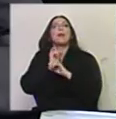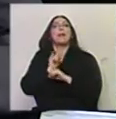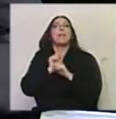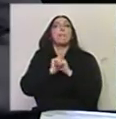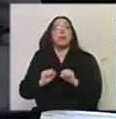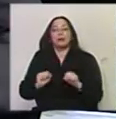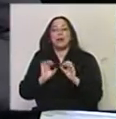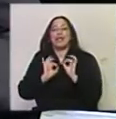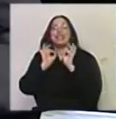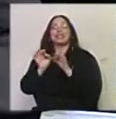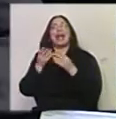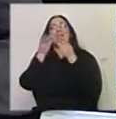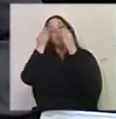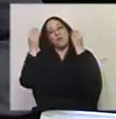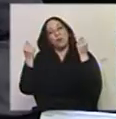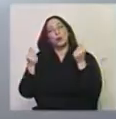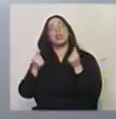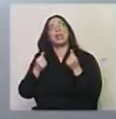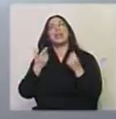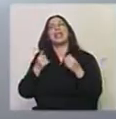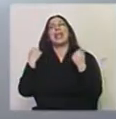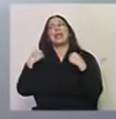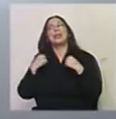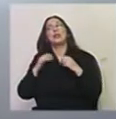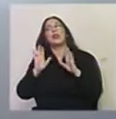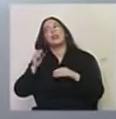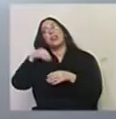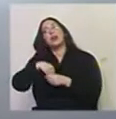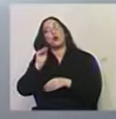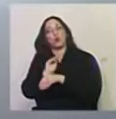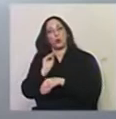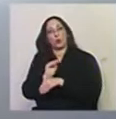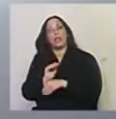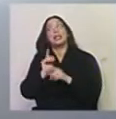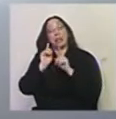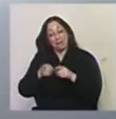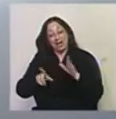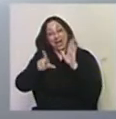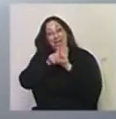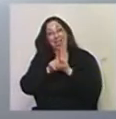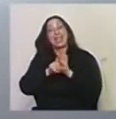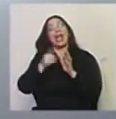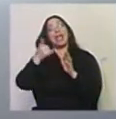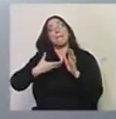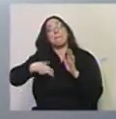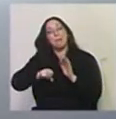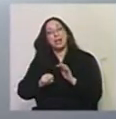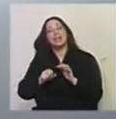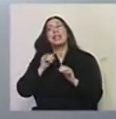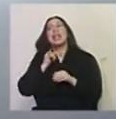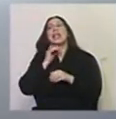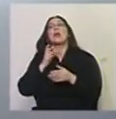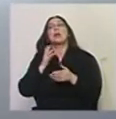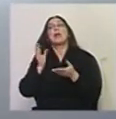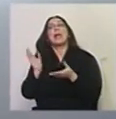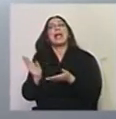llegada al disfrute y al ejercicio cultural. Y luego la ley también contendrá un capítulo de institucionalidad,